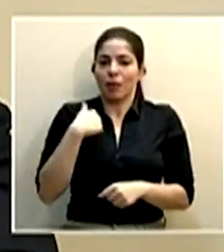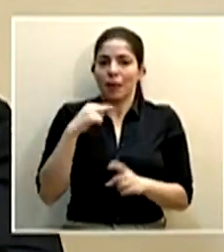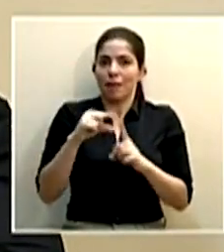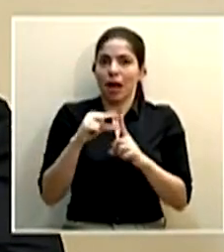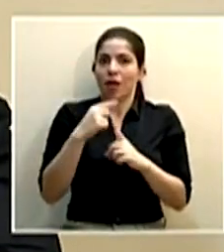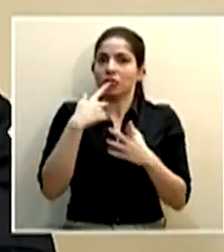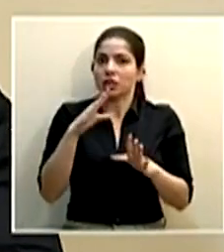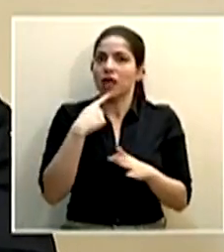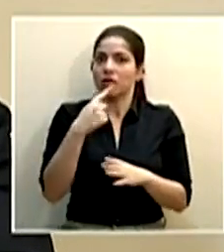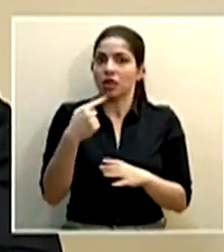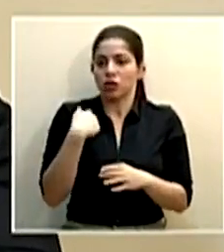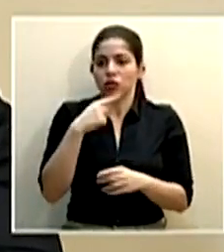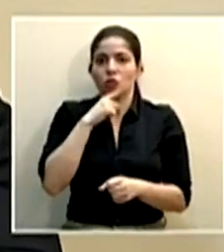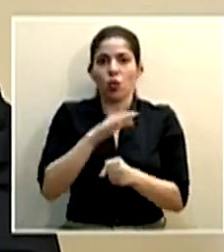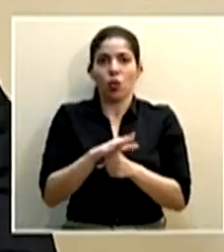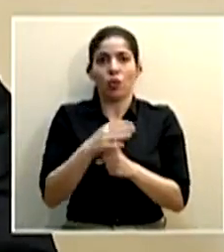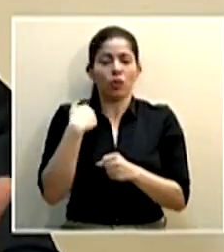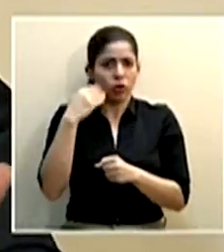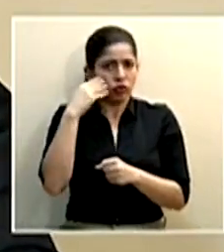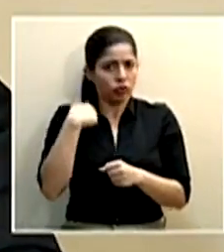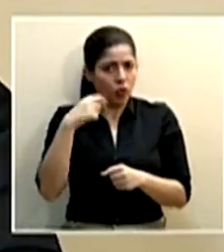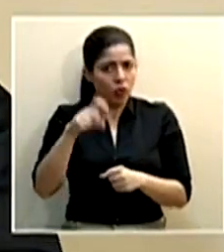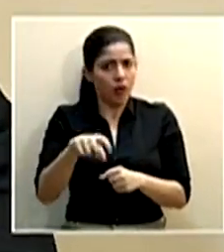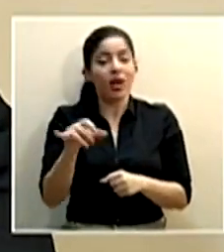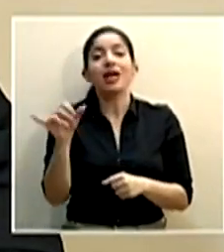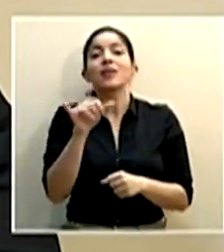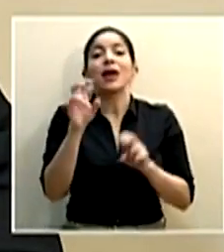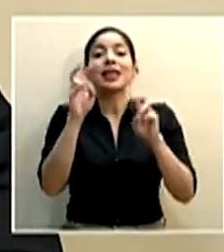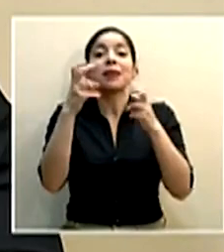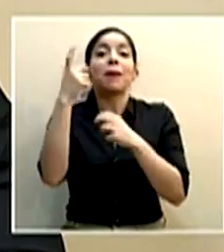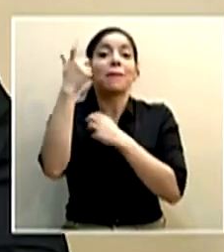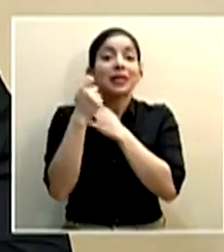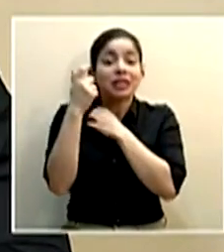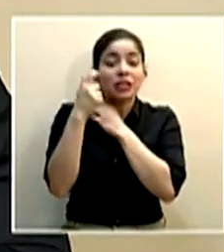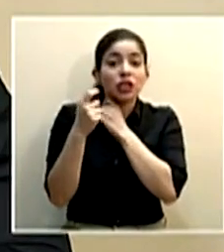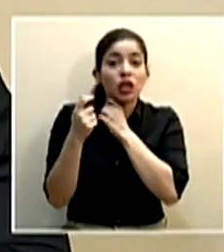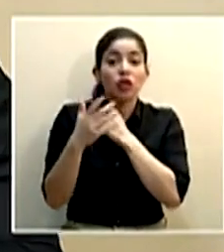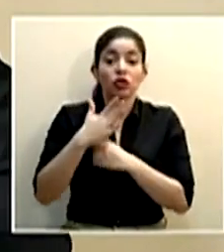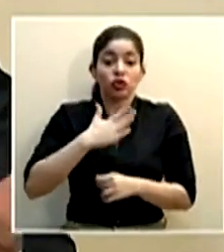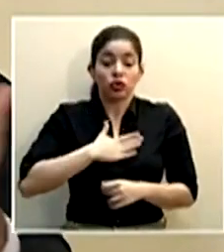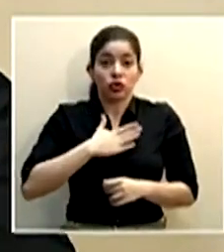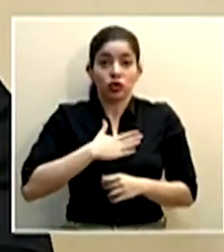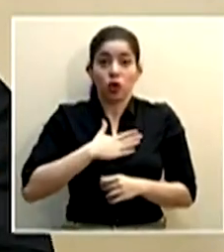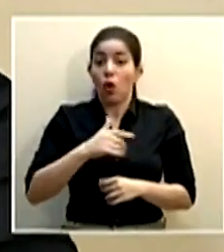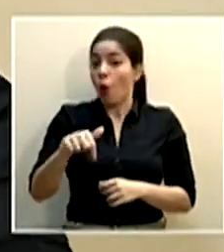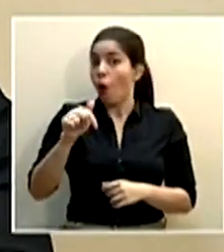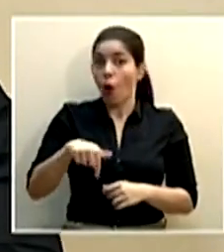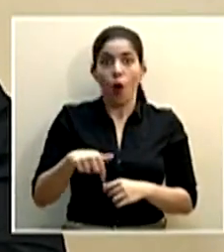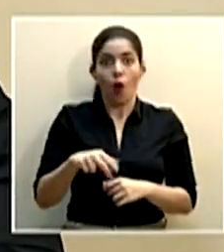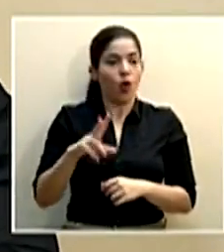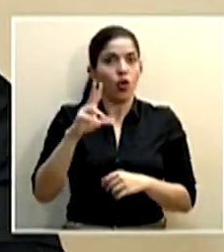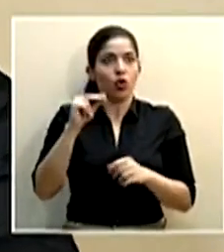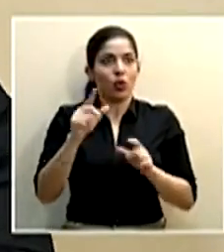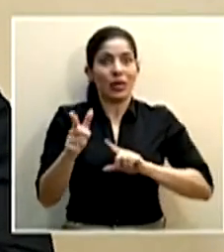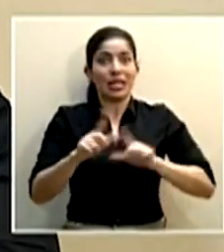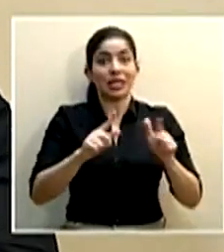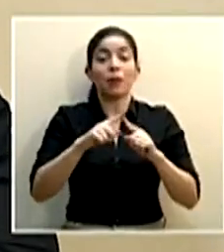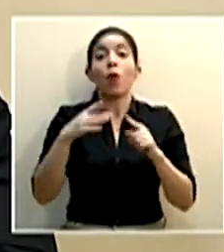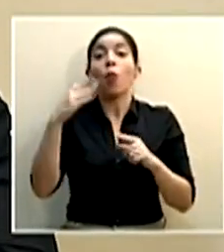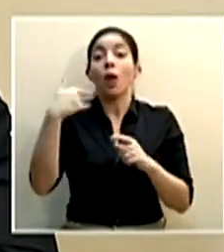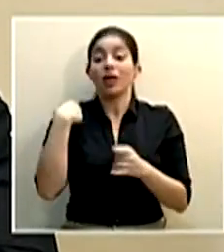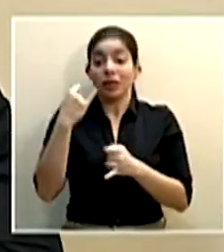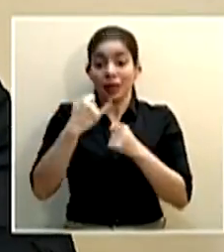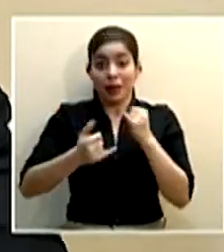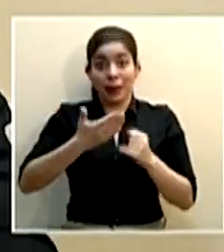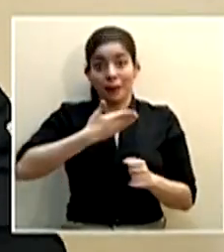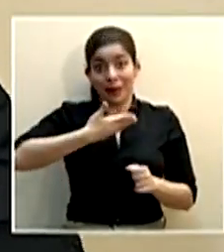palabra, porque entiendo que eso debo hacer. Similar con el tema de la pensión. Yo, hoy no es un hecho consolidado, pero cuando deje de ser